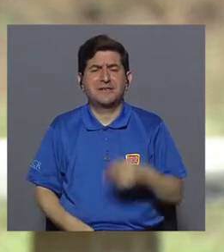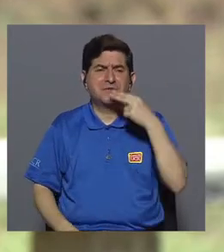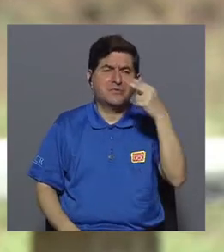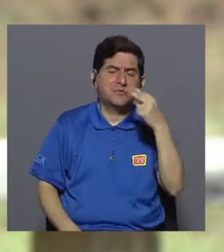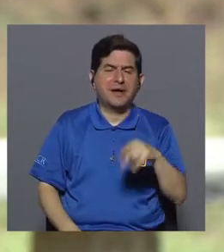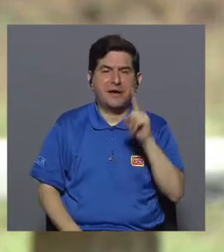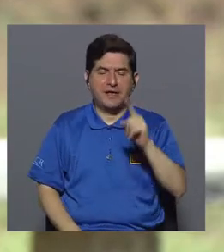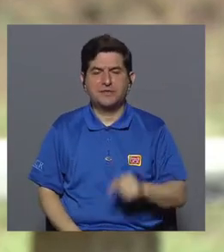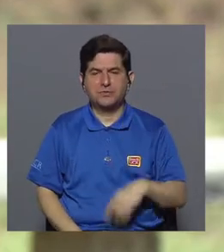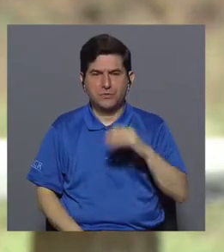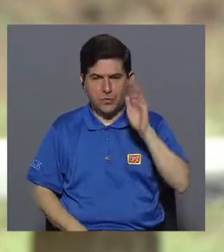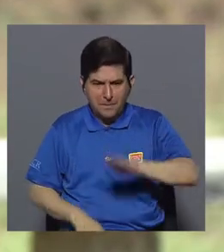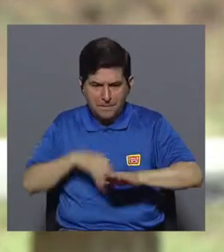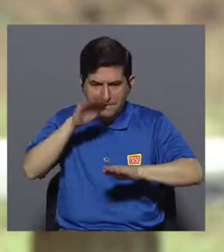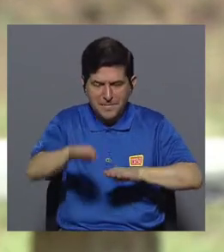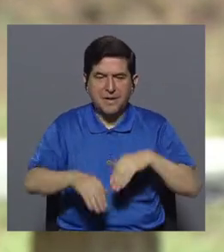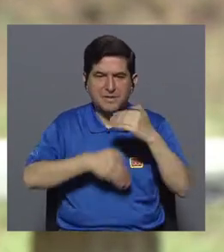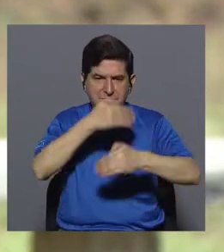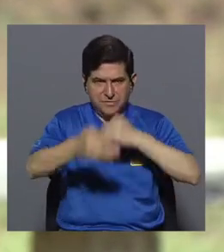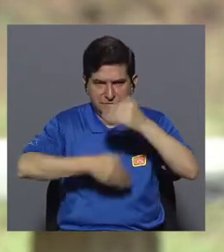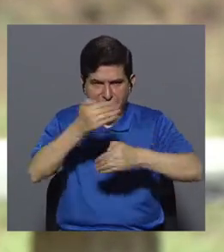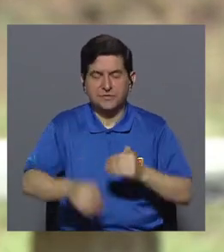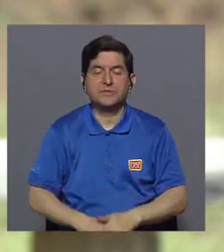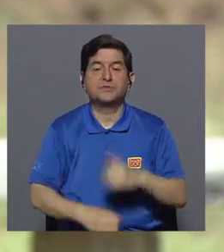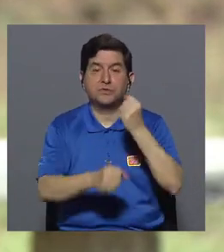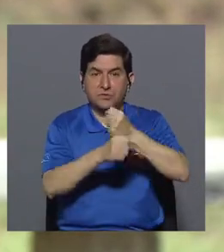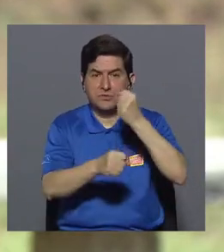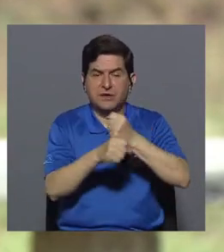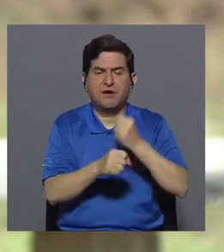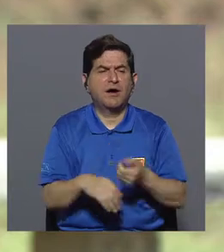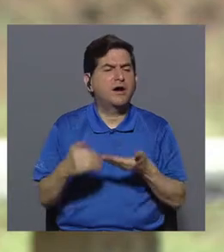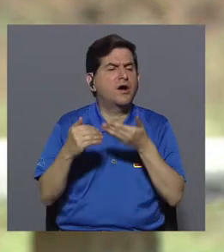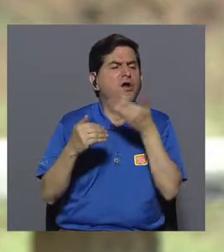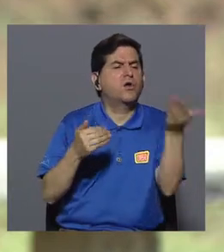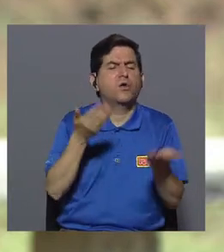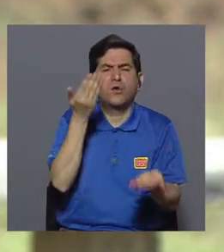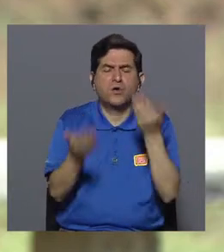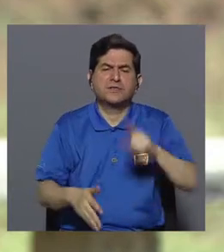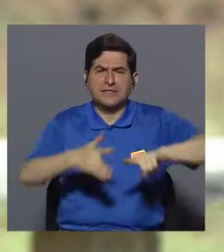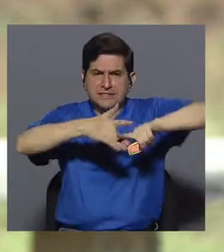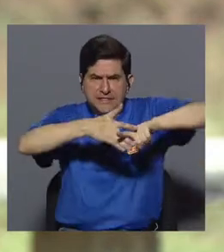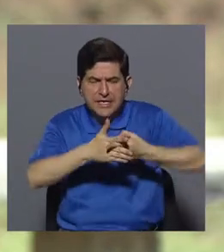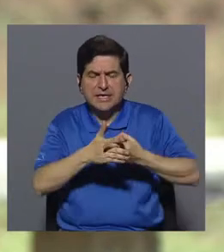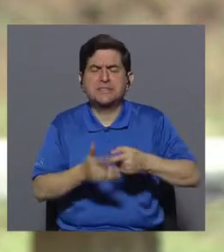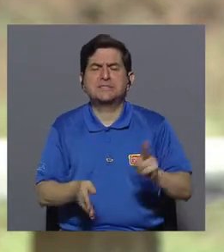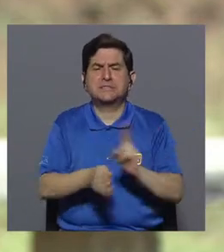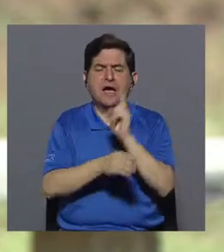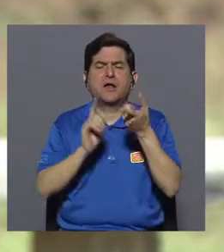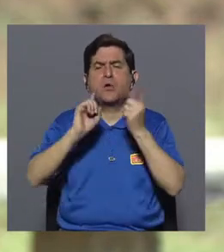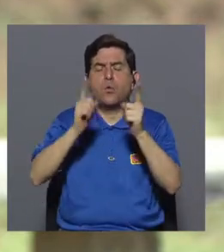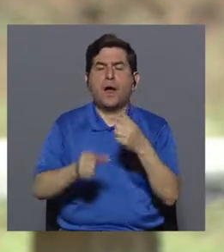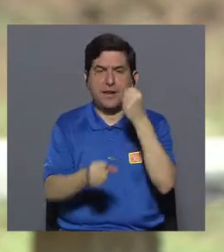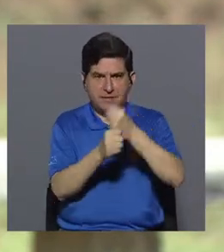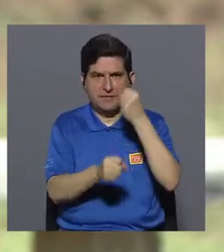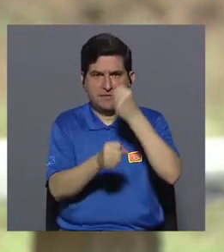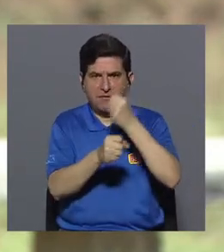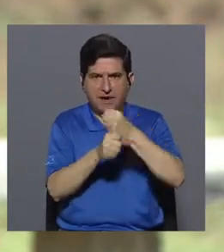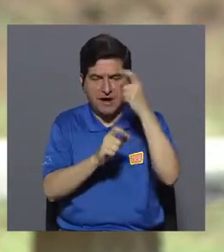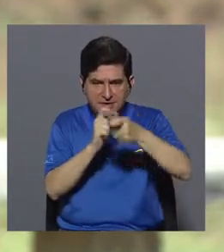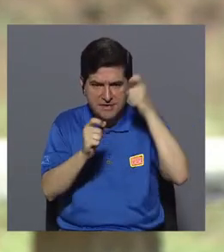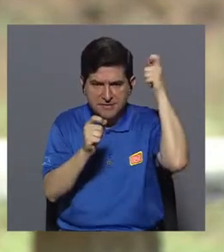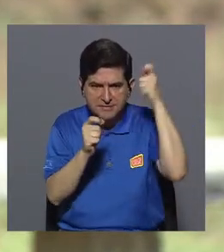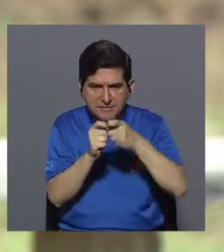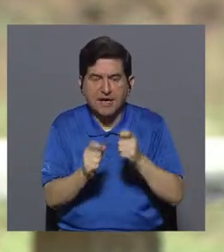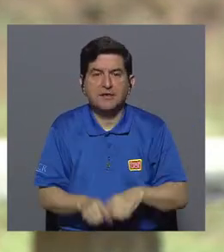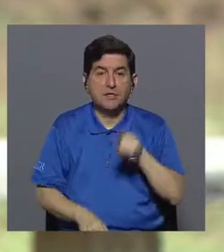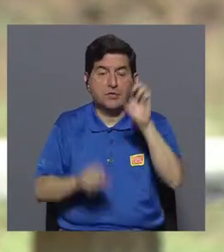fumar. Entonces se vuelve a trabajar con ellos toda la parte de qué factores fueron los que detonaron de nuevo el consumo para trabajar en